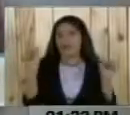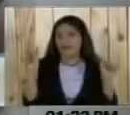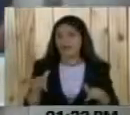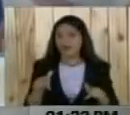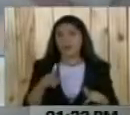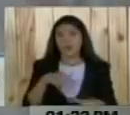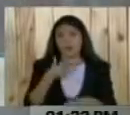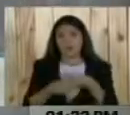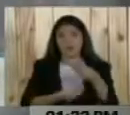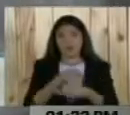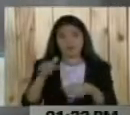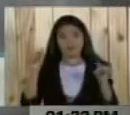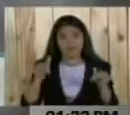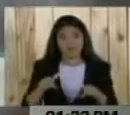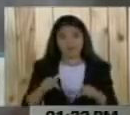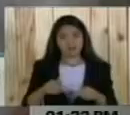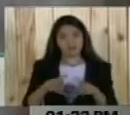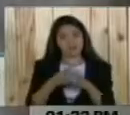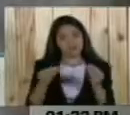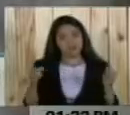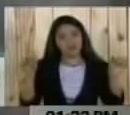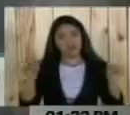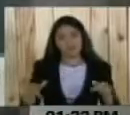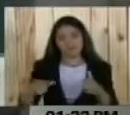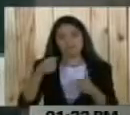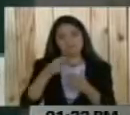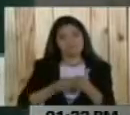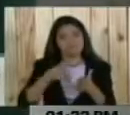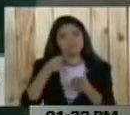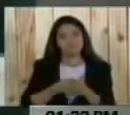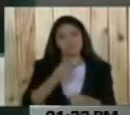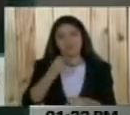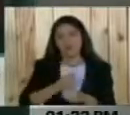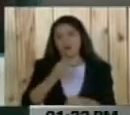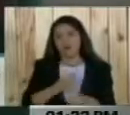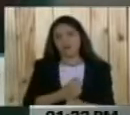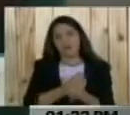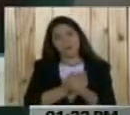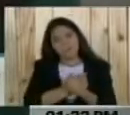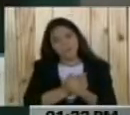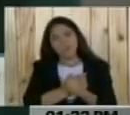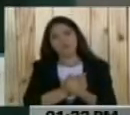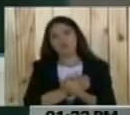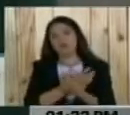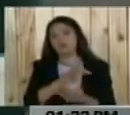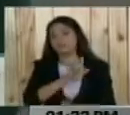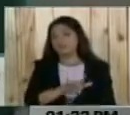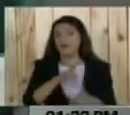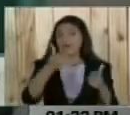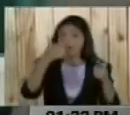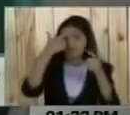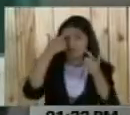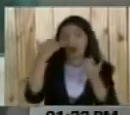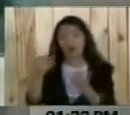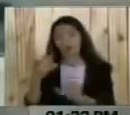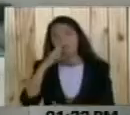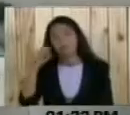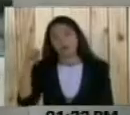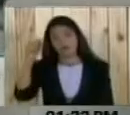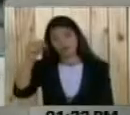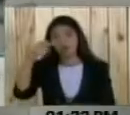posible esto, aquí estamos, trabajando por un amor al presidente Chávez, y ahora Maduro que lo dejó.